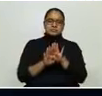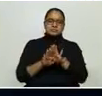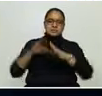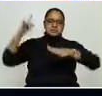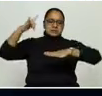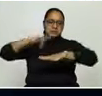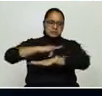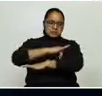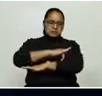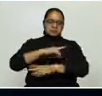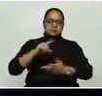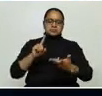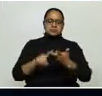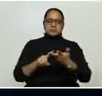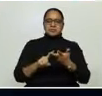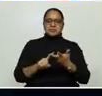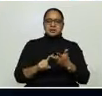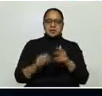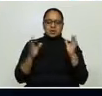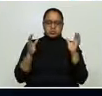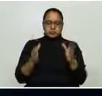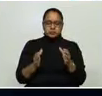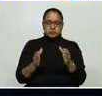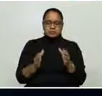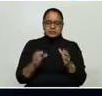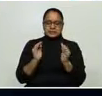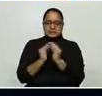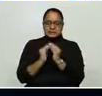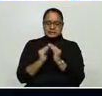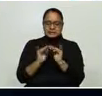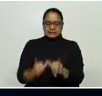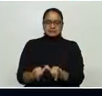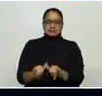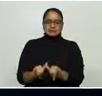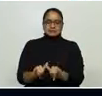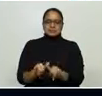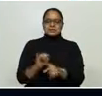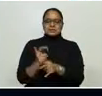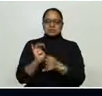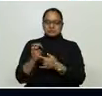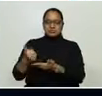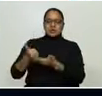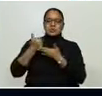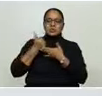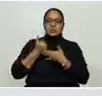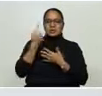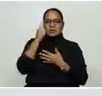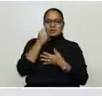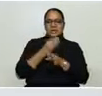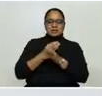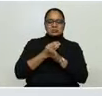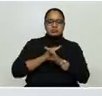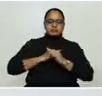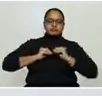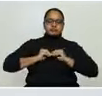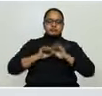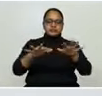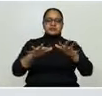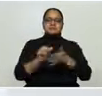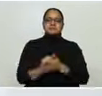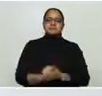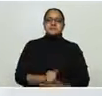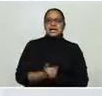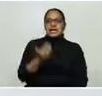espacio para que la gente anduviera por todas partes y eso ha ayudado enormemente. Sé que vamos